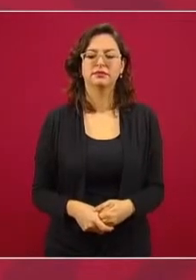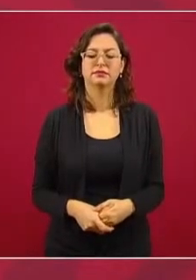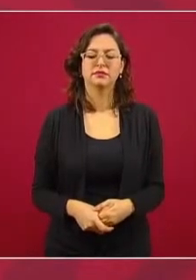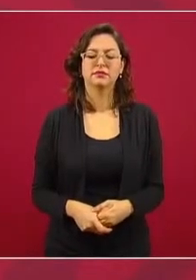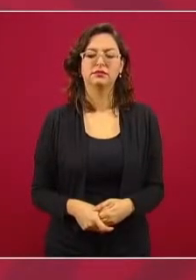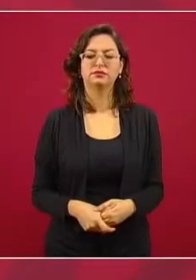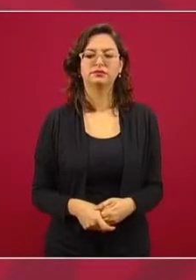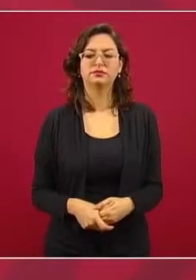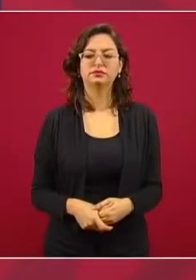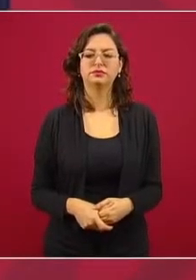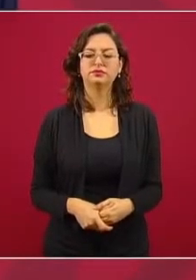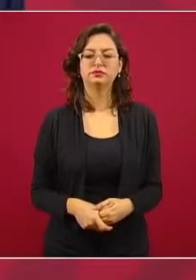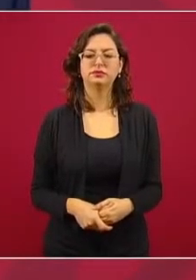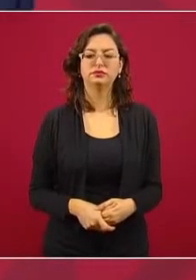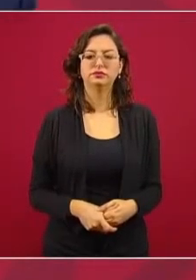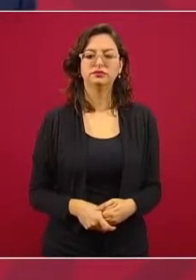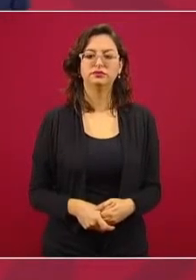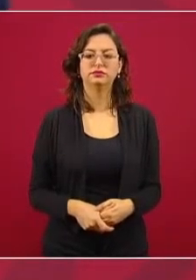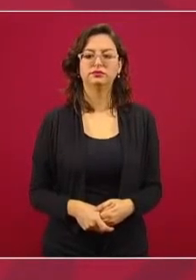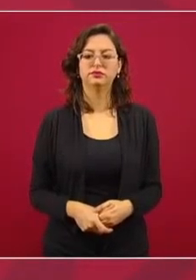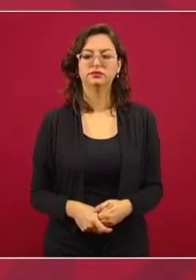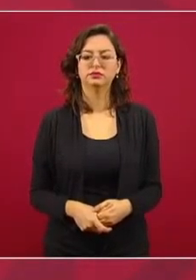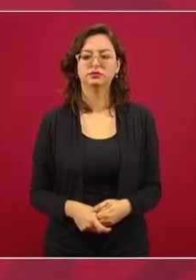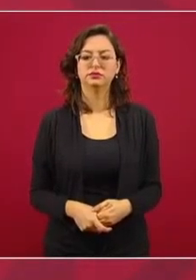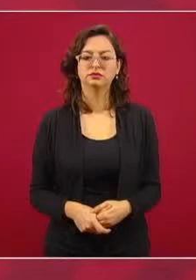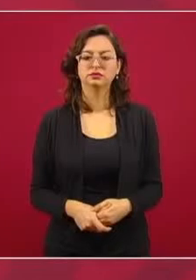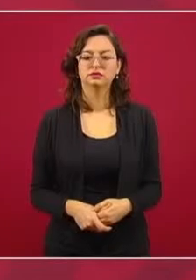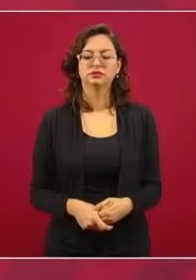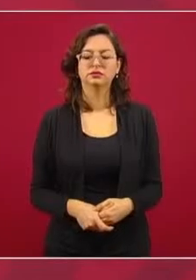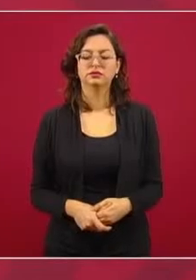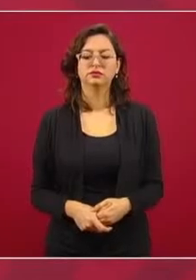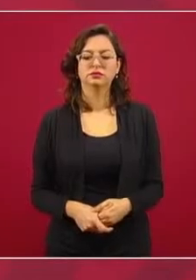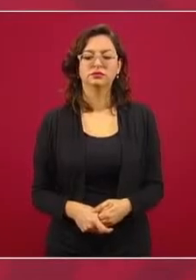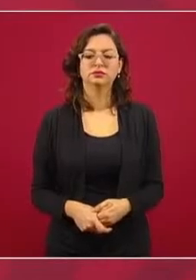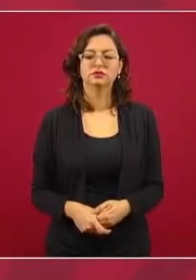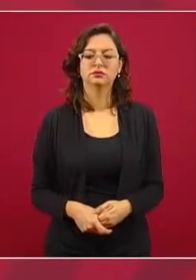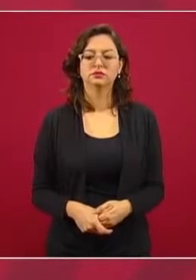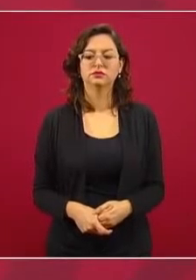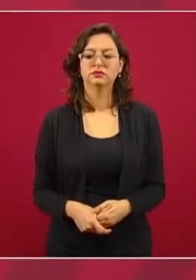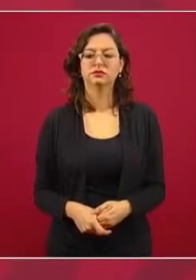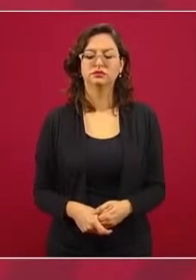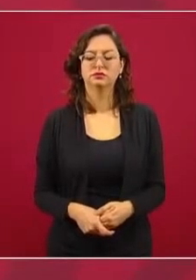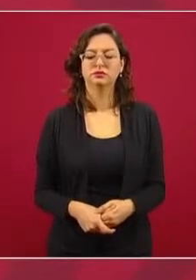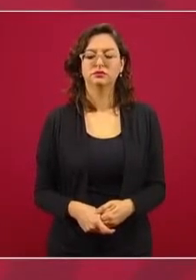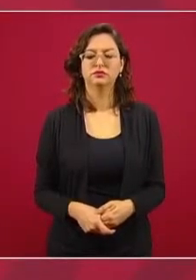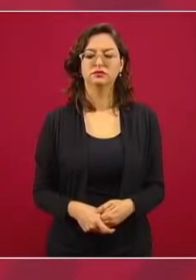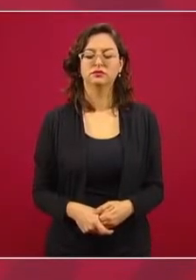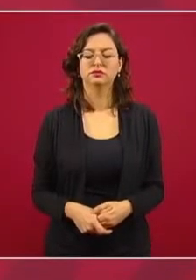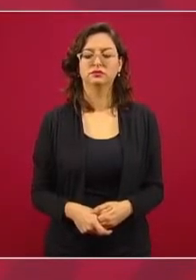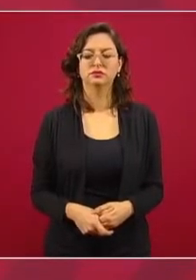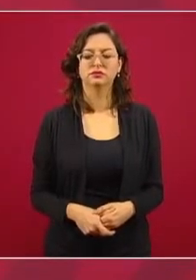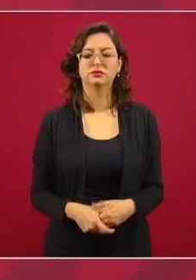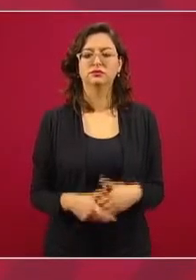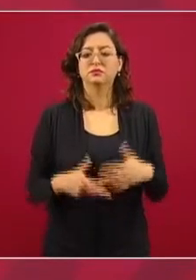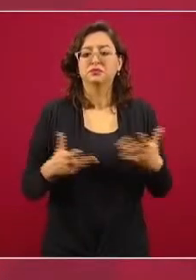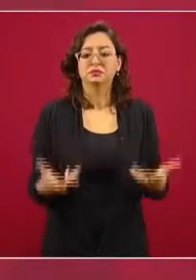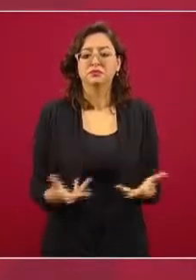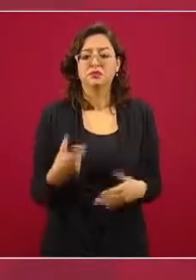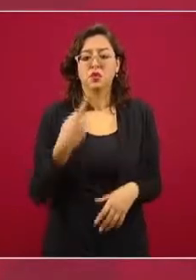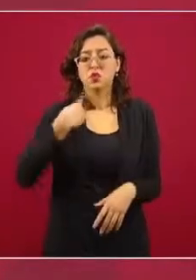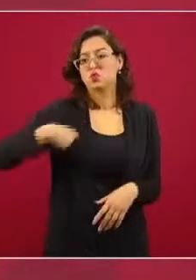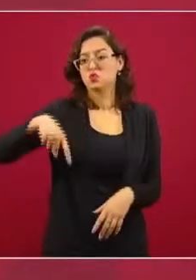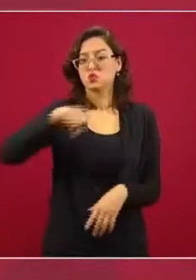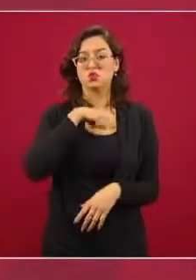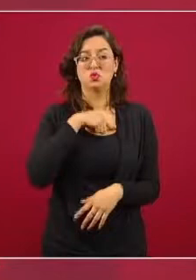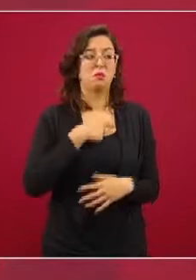consideramos que además de ser indebido comprar conciencias,